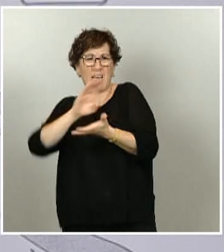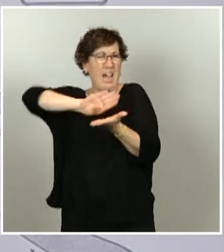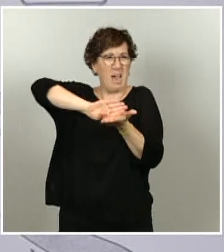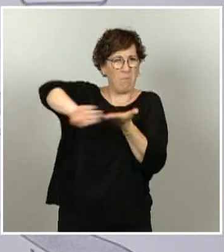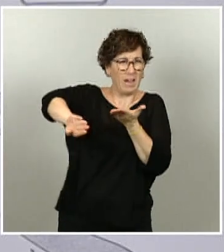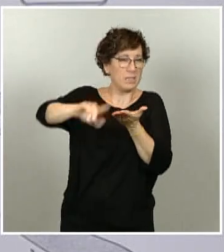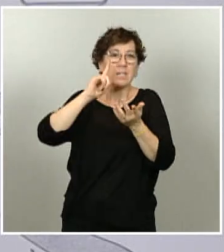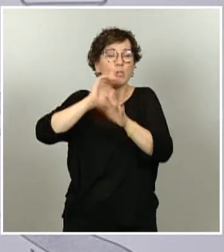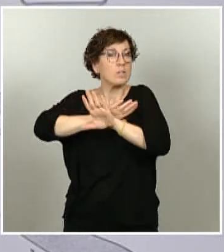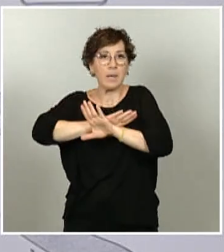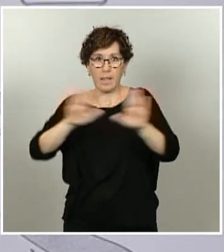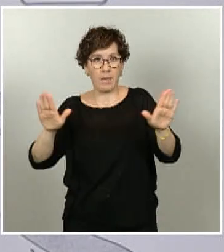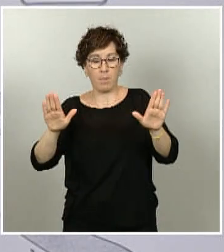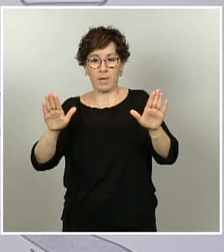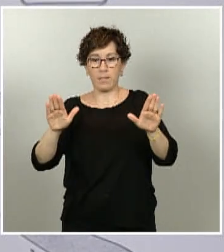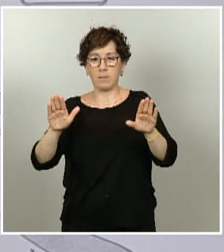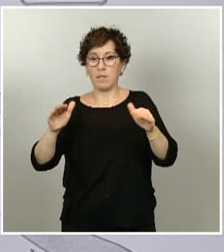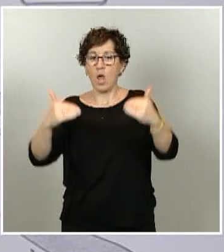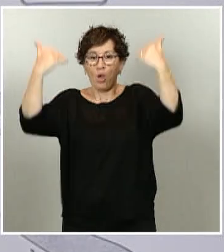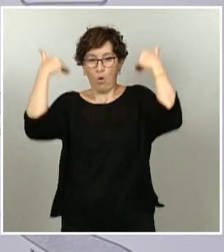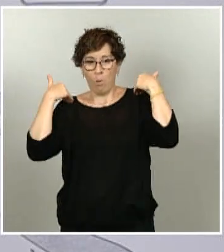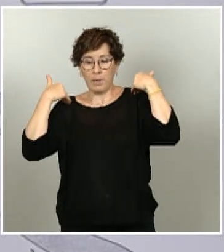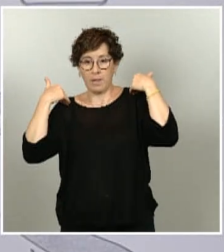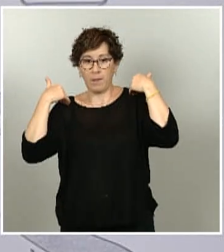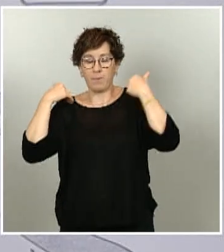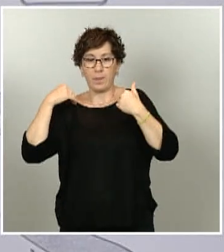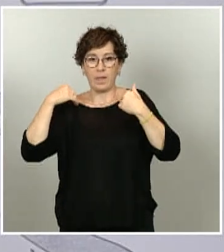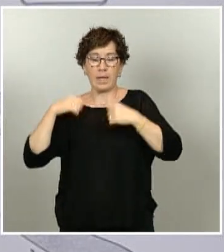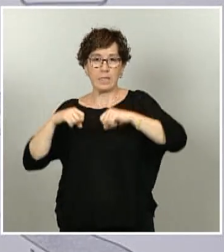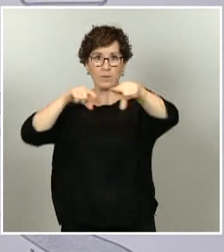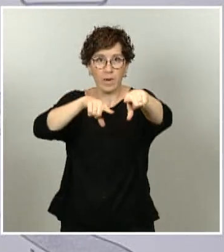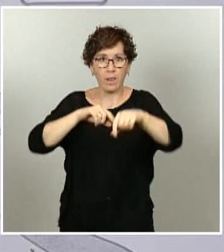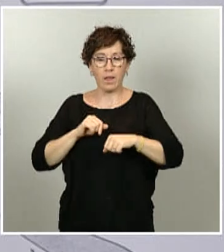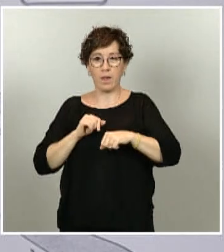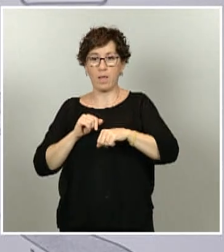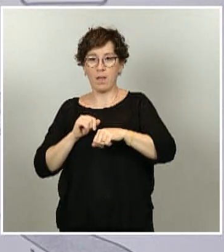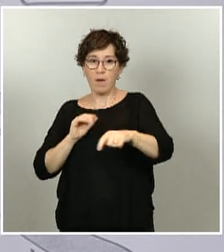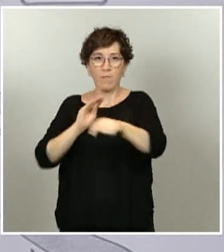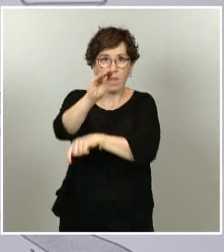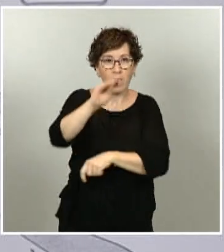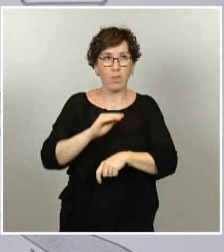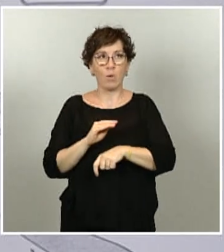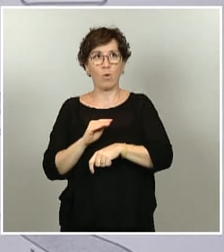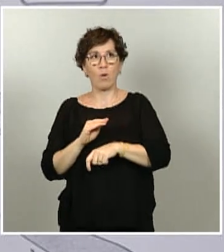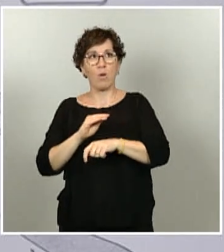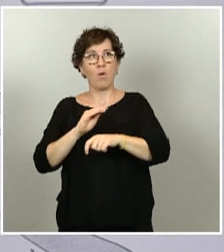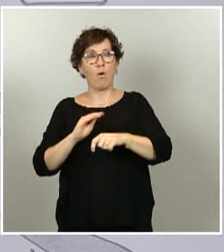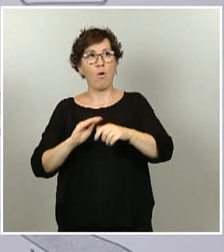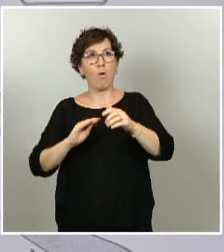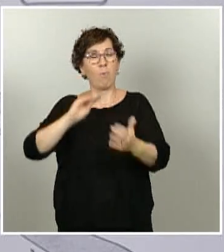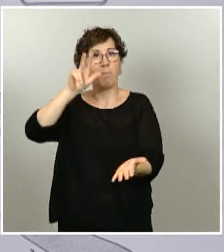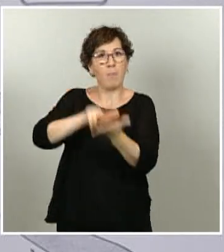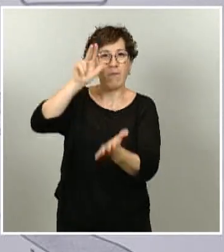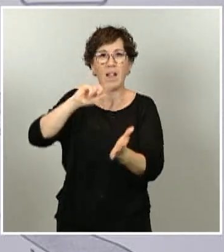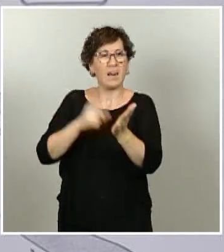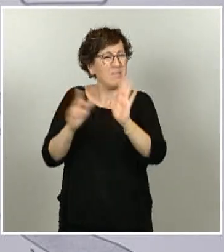ni con competencias, ni con transferencias, ni con financiación, ni con la promulgación de leyes. Es un asunto de